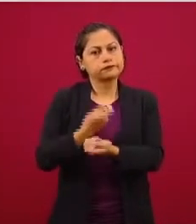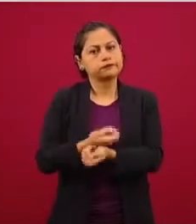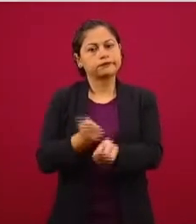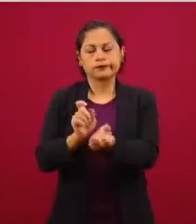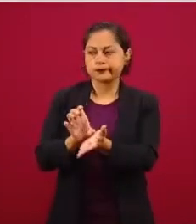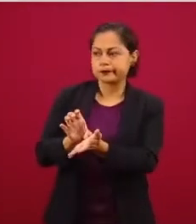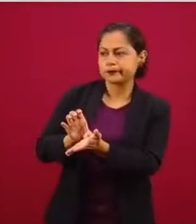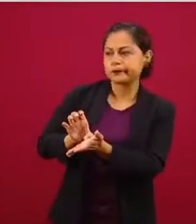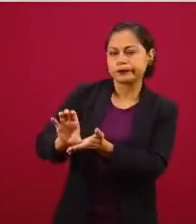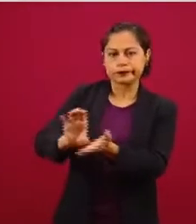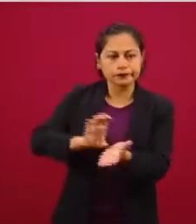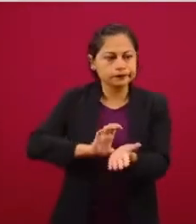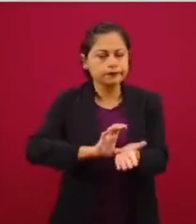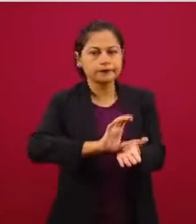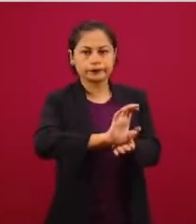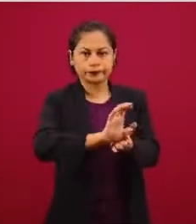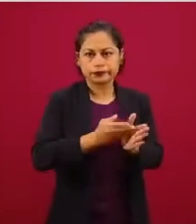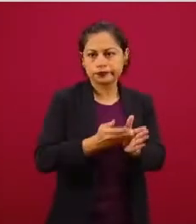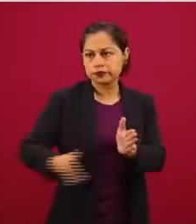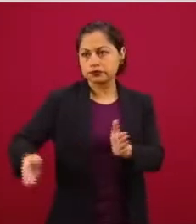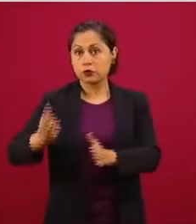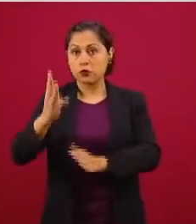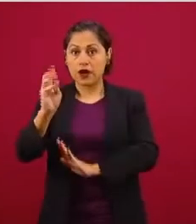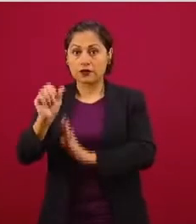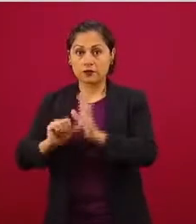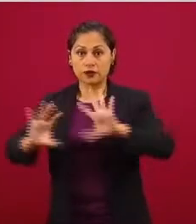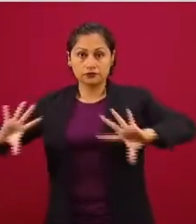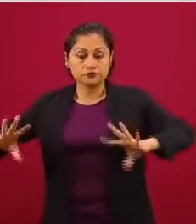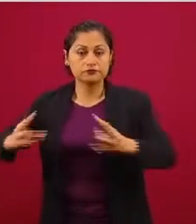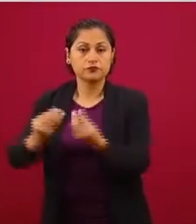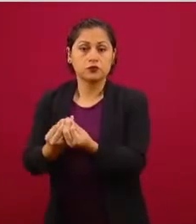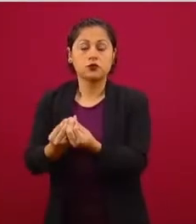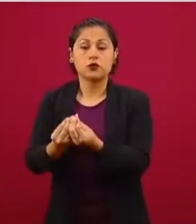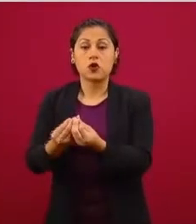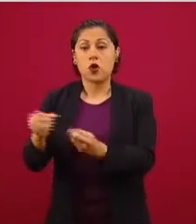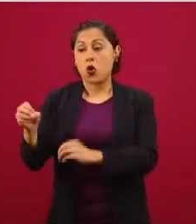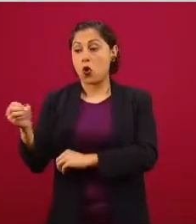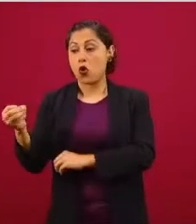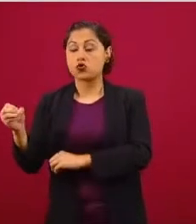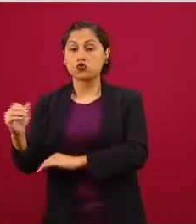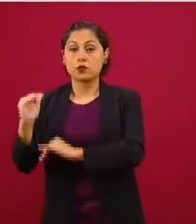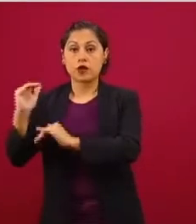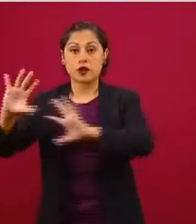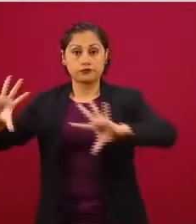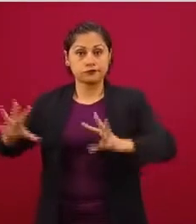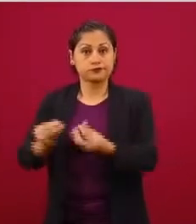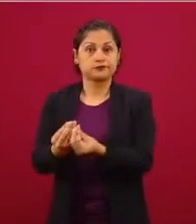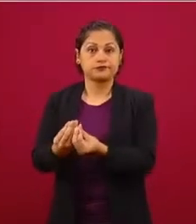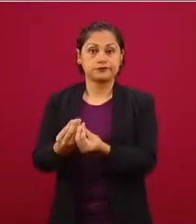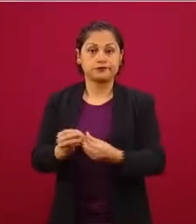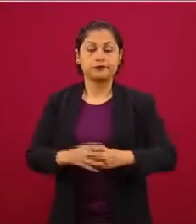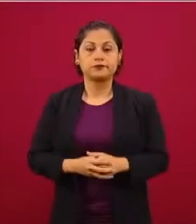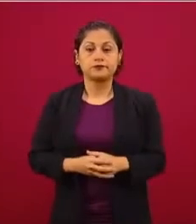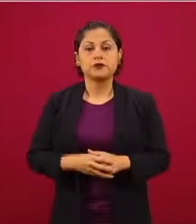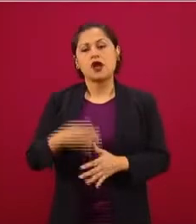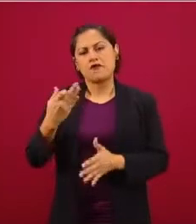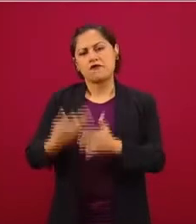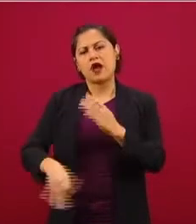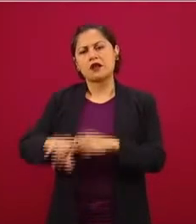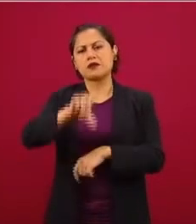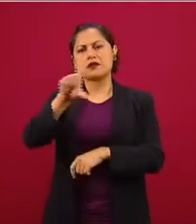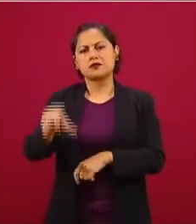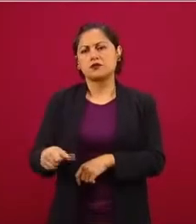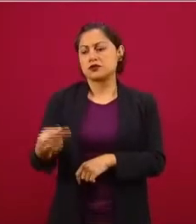hasta octubre, nada más nos quedaría noviembre y diciembre,